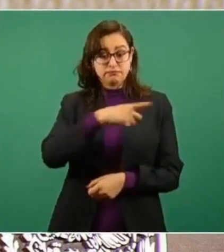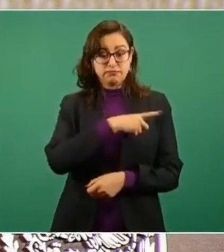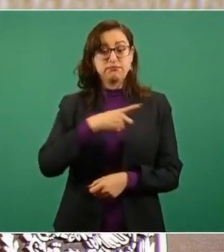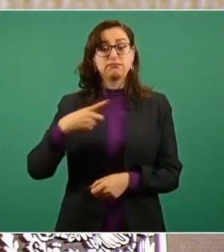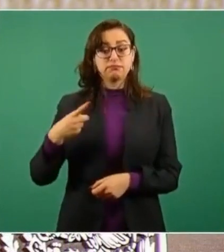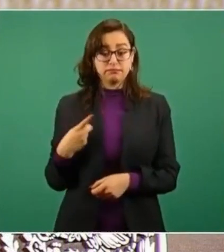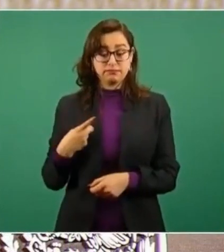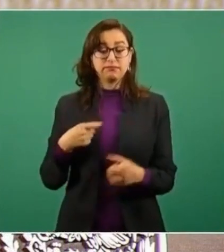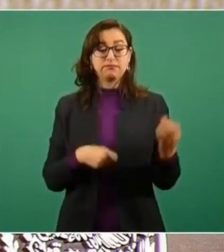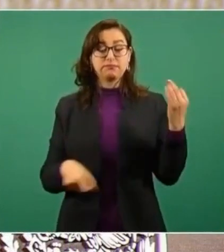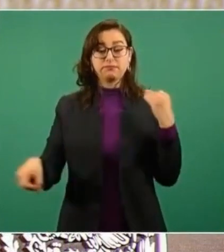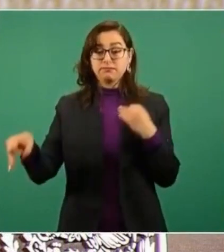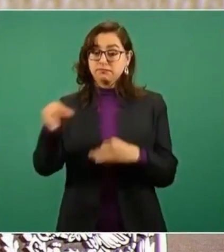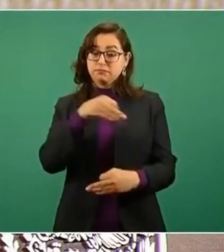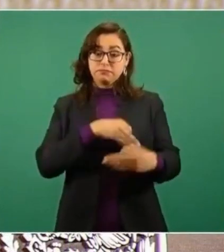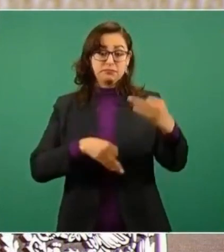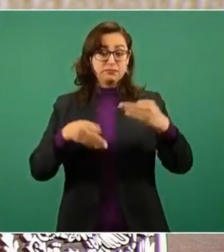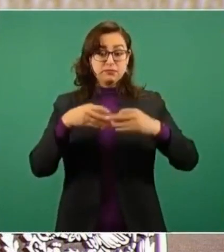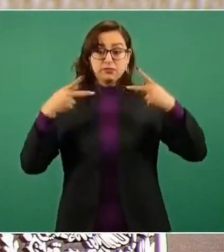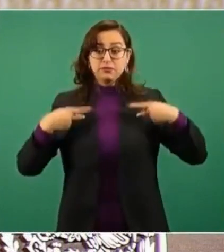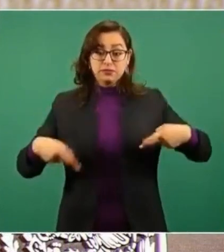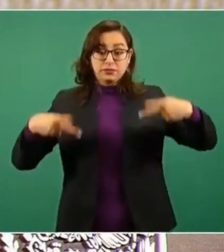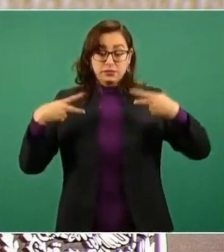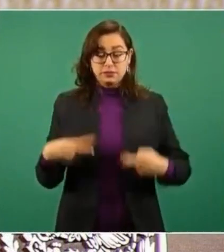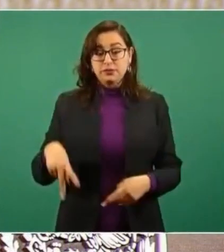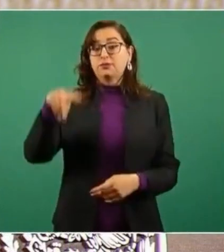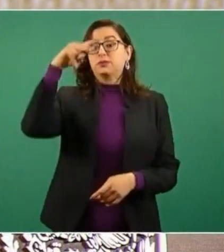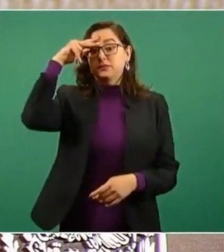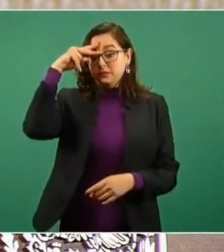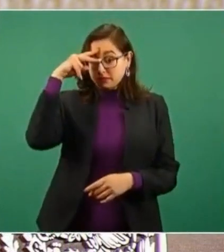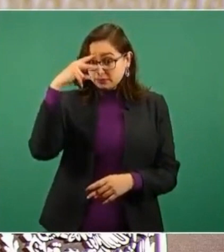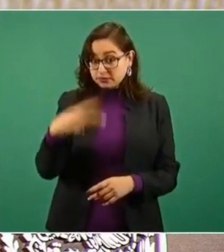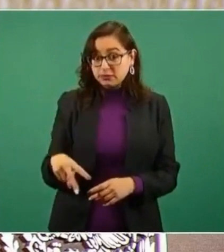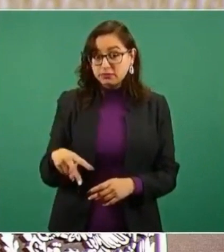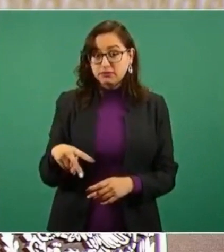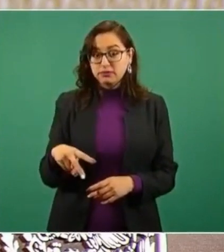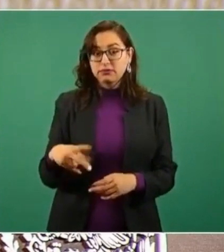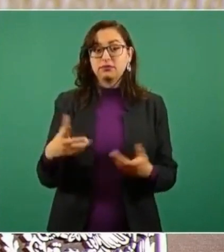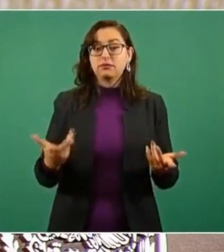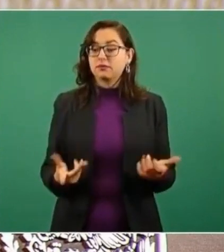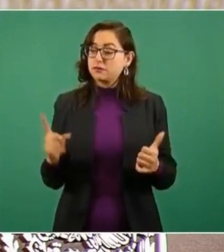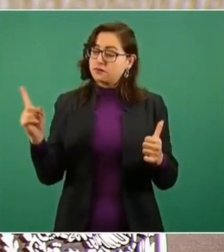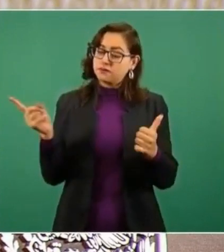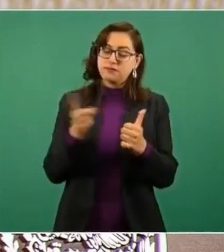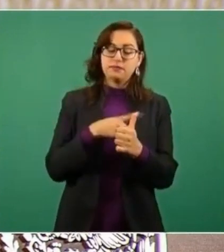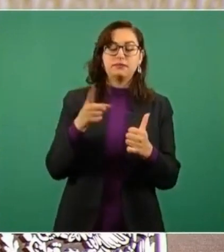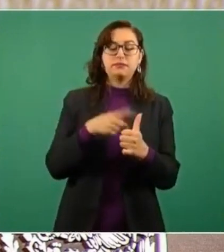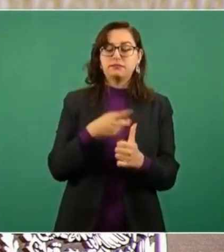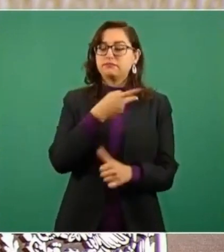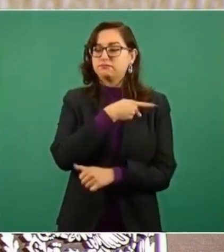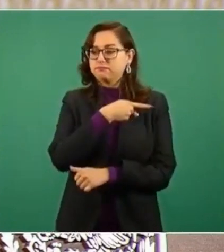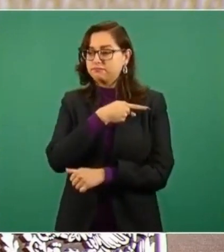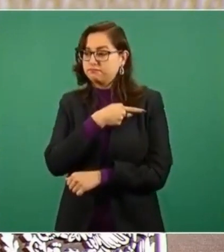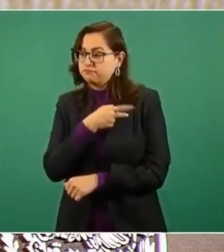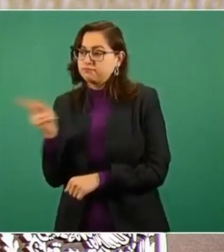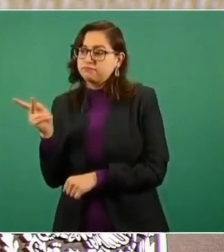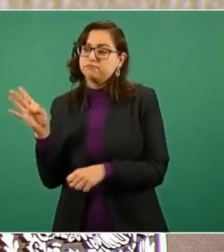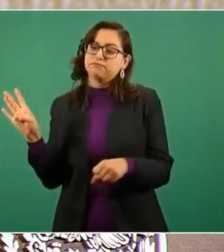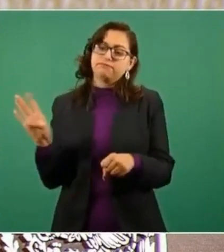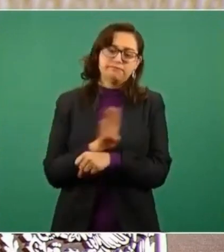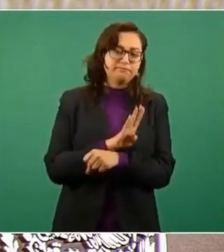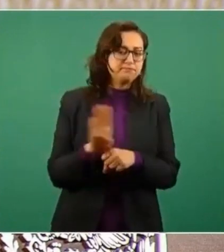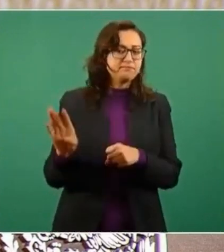que debemos atender a todos los mexicanos bajo el principio de que por el bien de todos, primero los pobres,